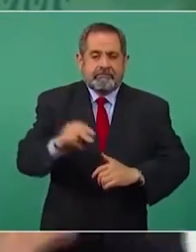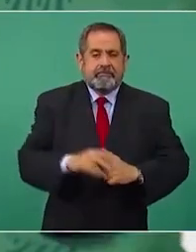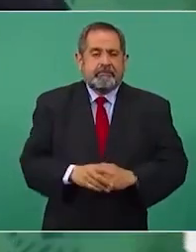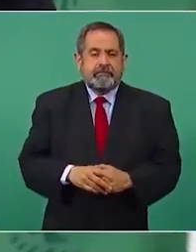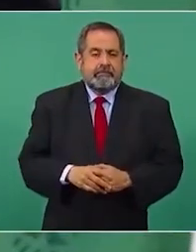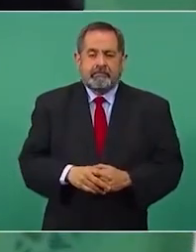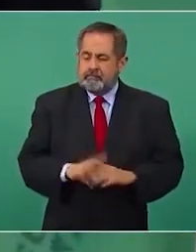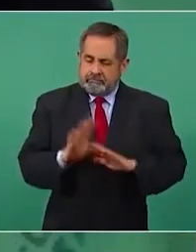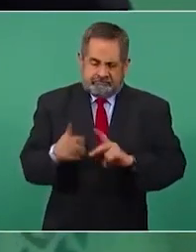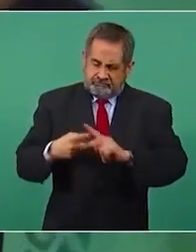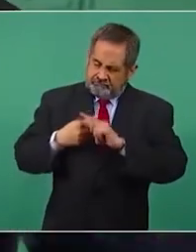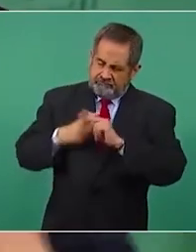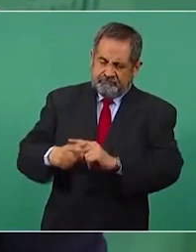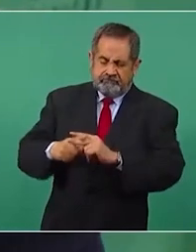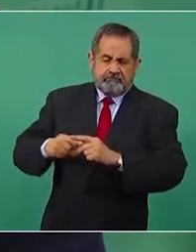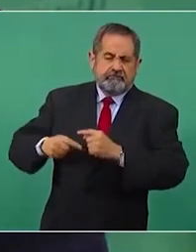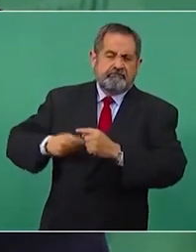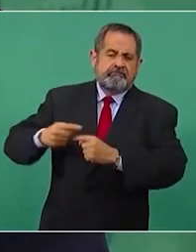Ya se echó a andar esto.